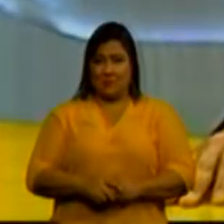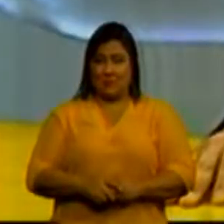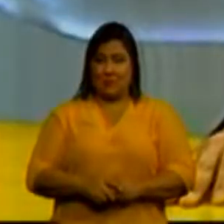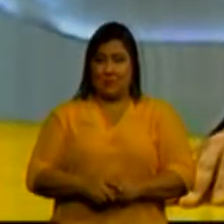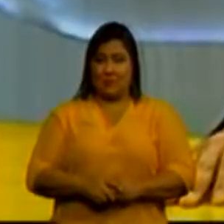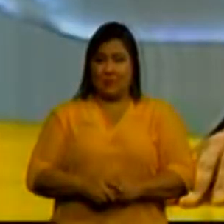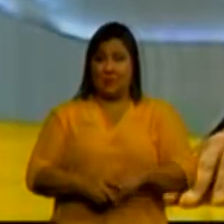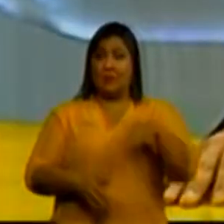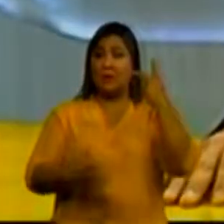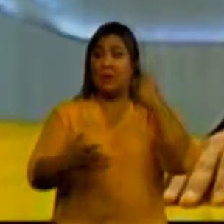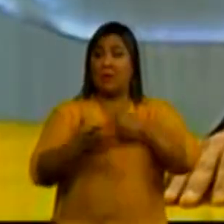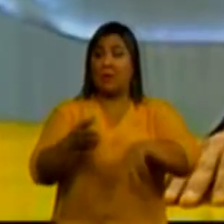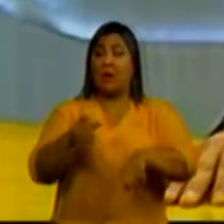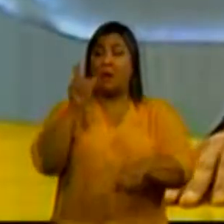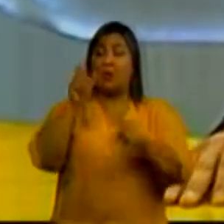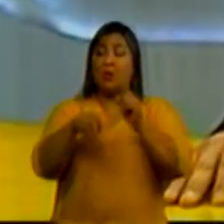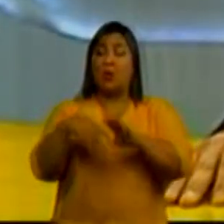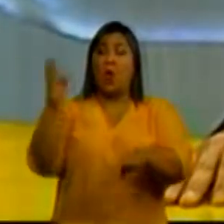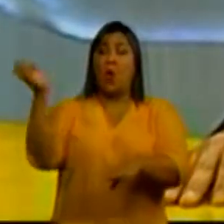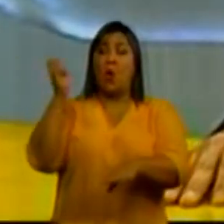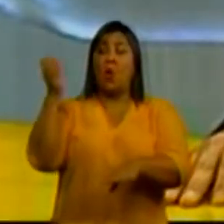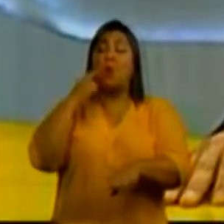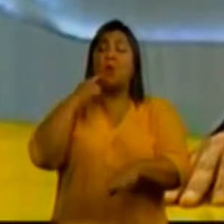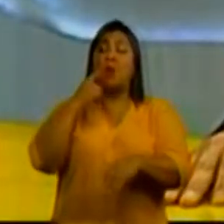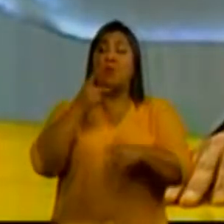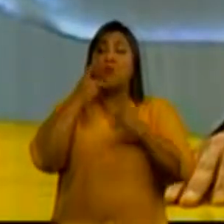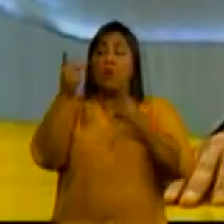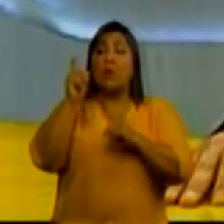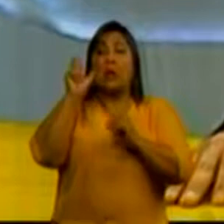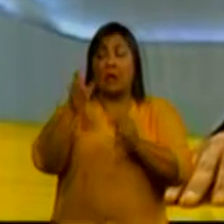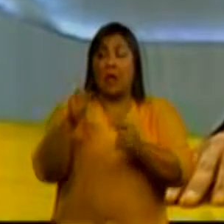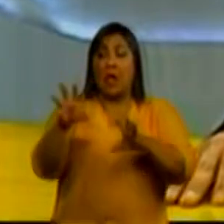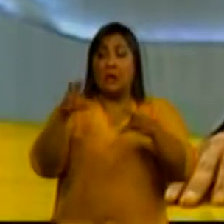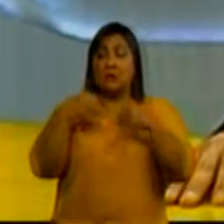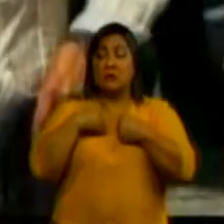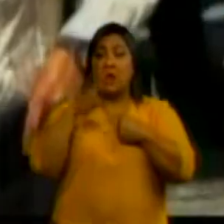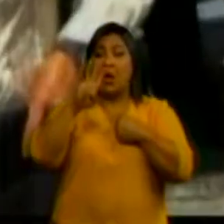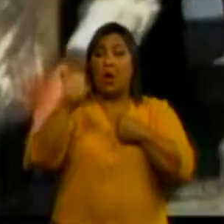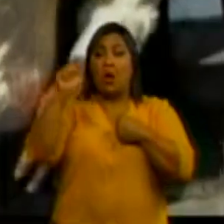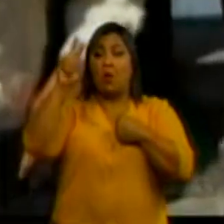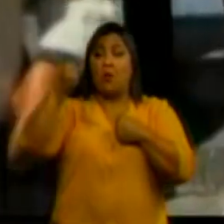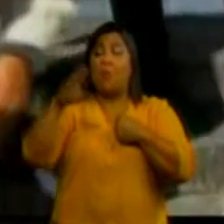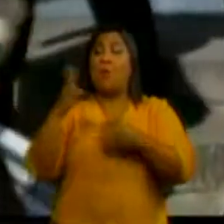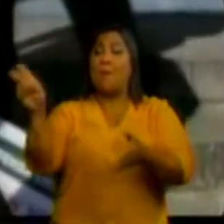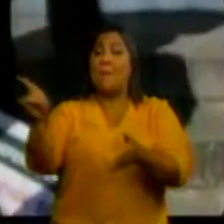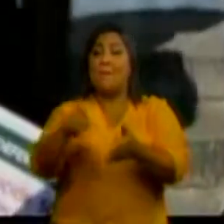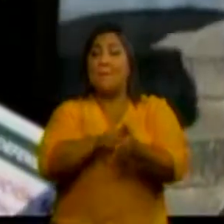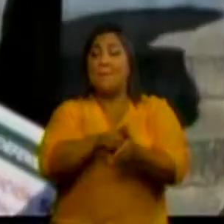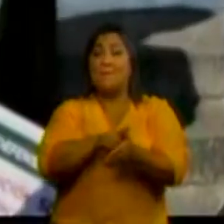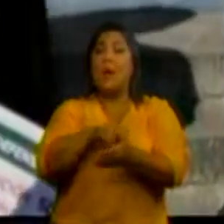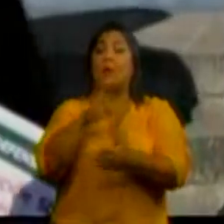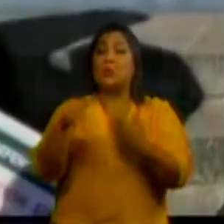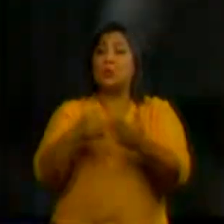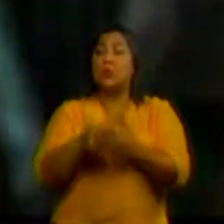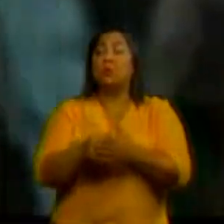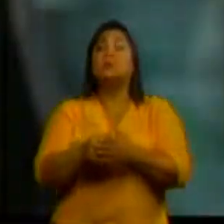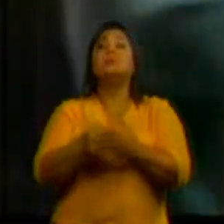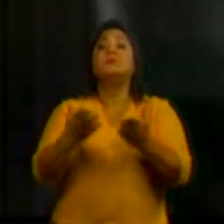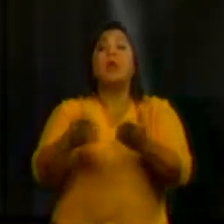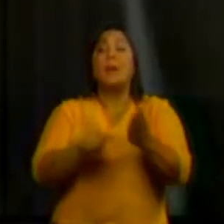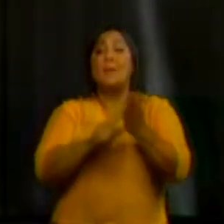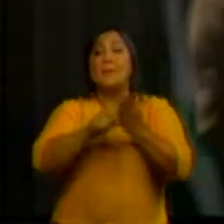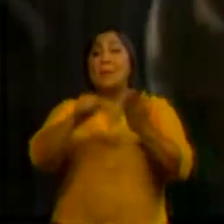Para los jubilados del sector público que deseen aceptar bonos del Estado como pago para sus compensaciones, las dependencias de los